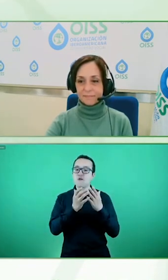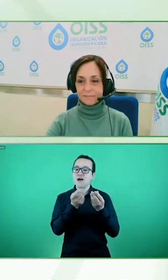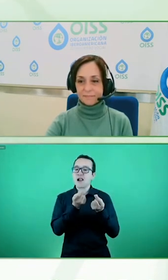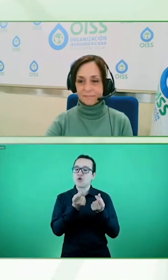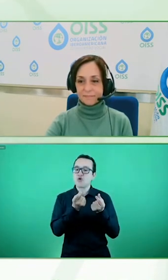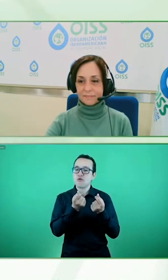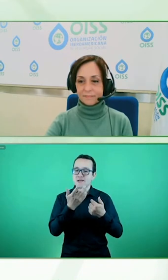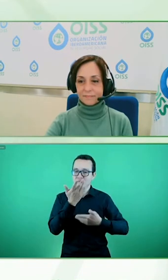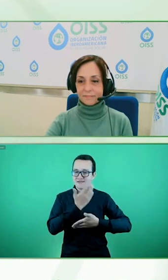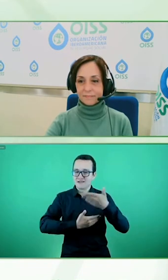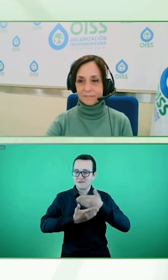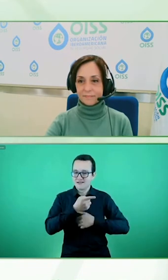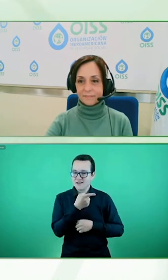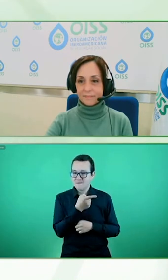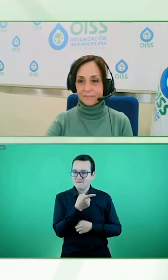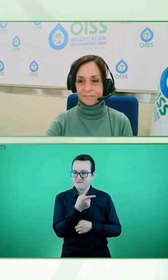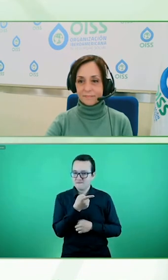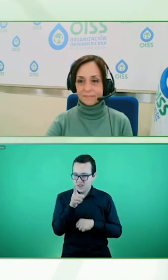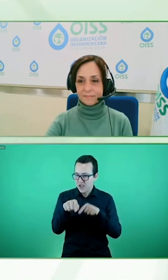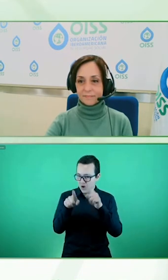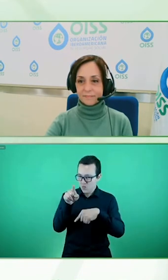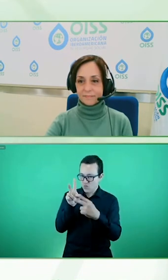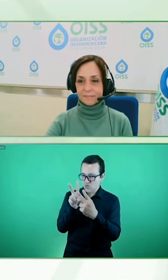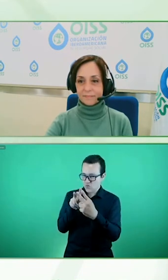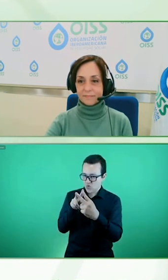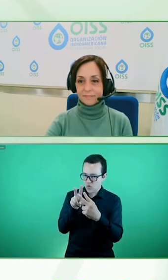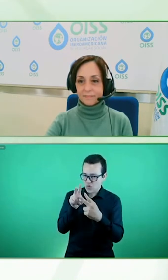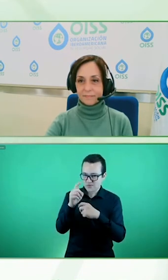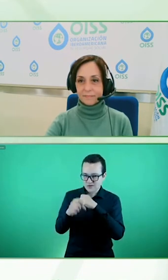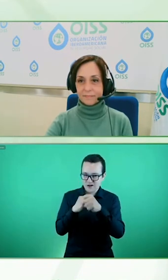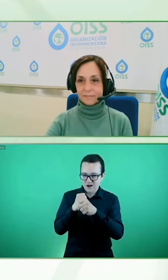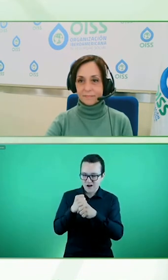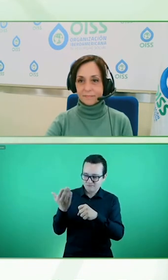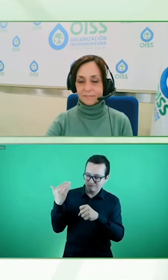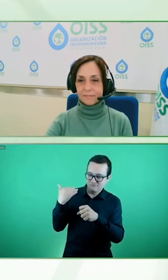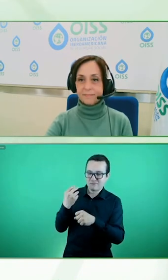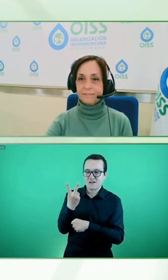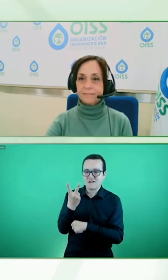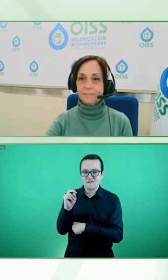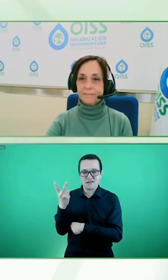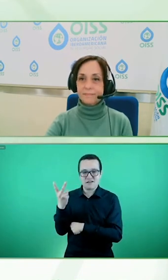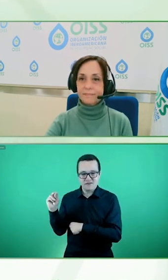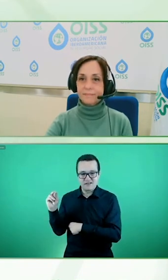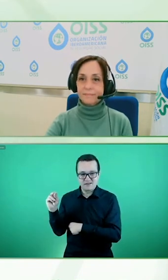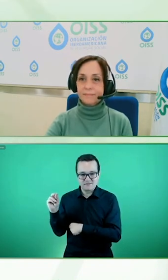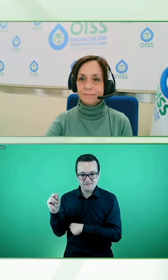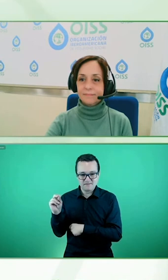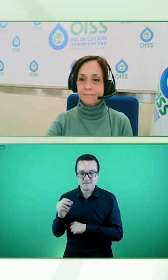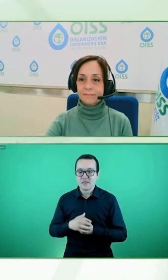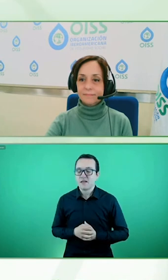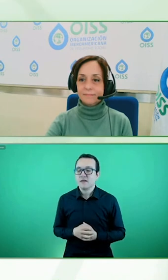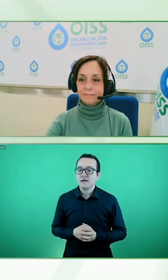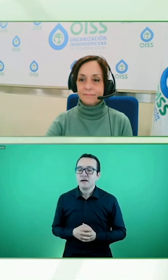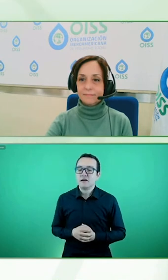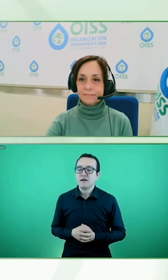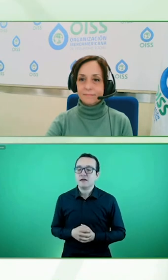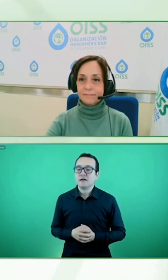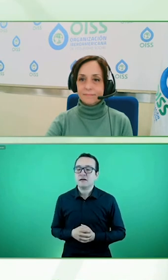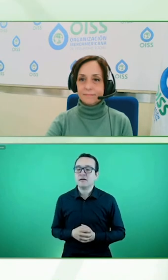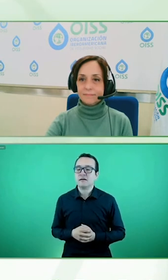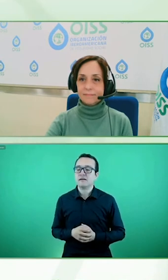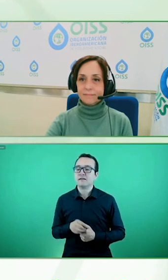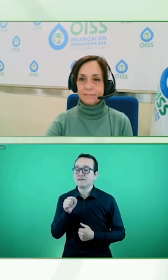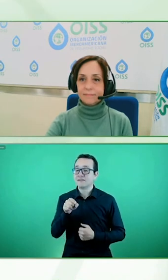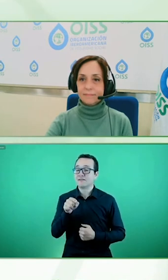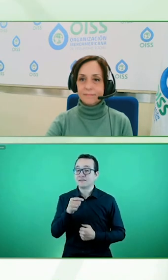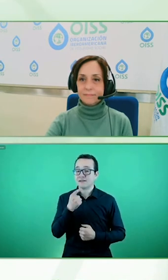probablemente muchos conocen desde el año 2020, donde comentaba que las personas con discapacidad sumaban